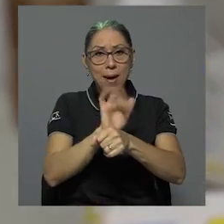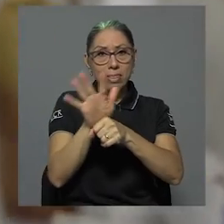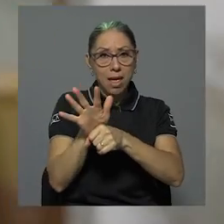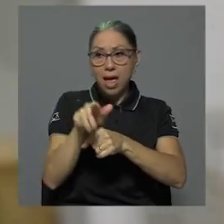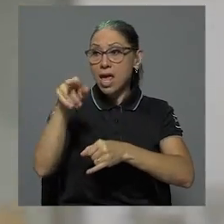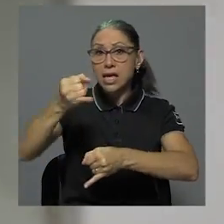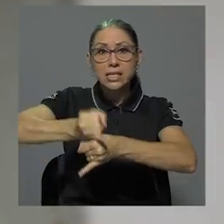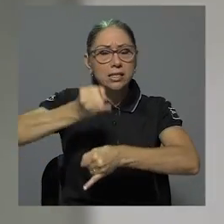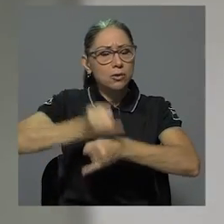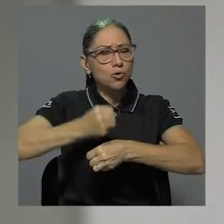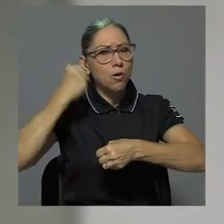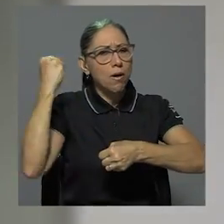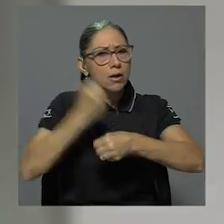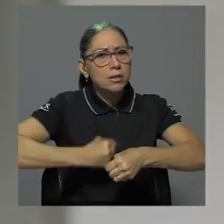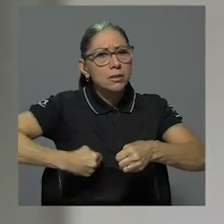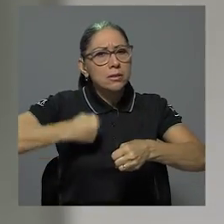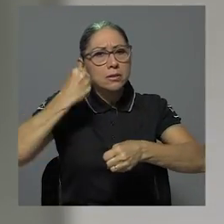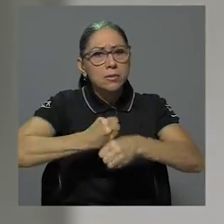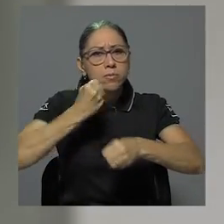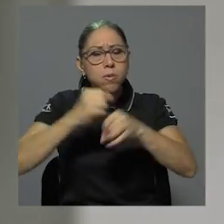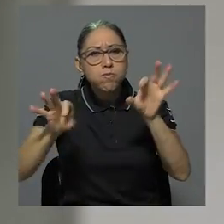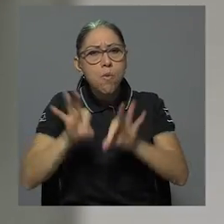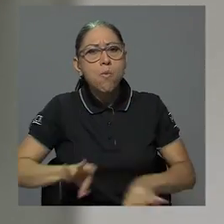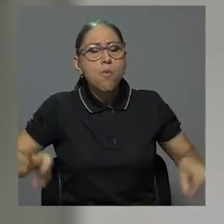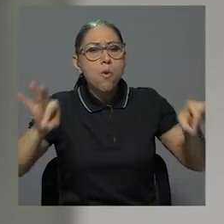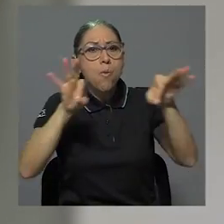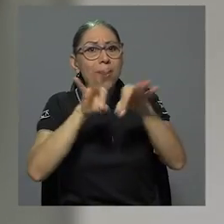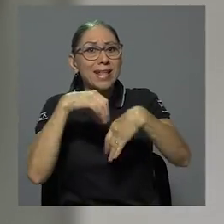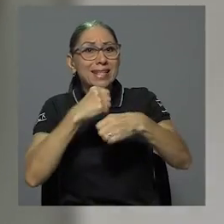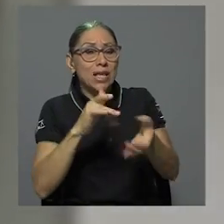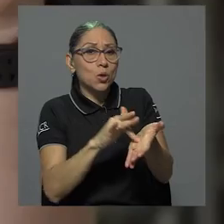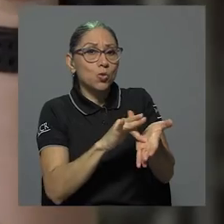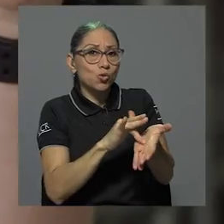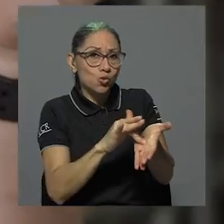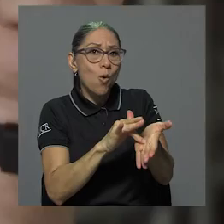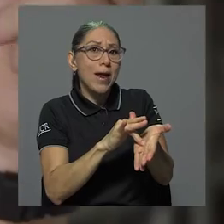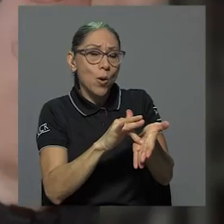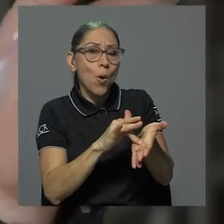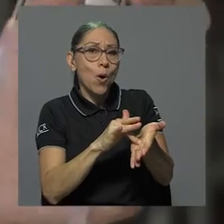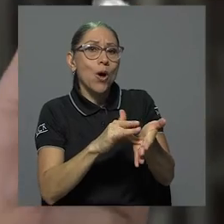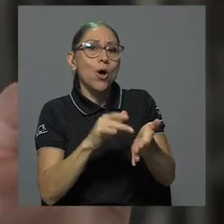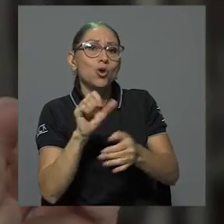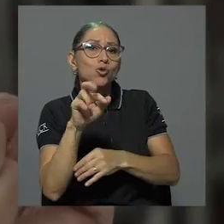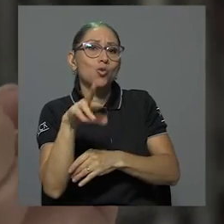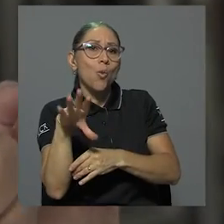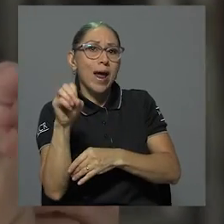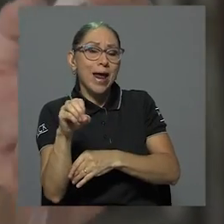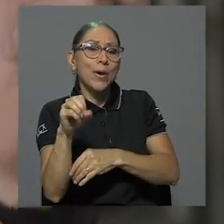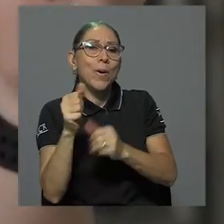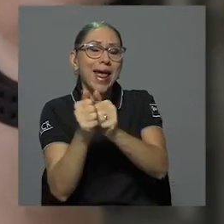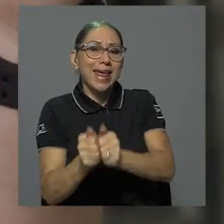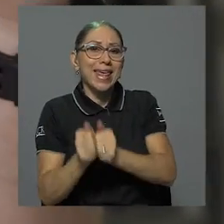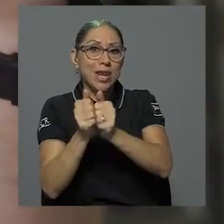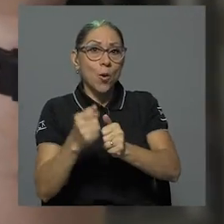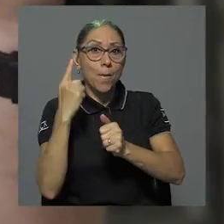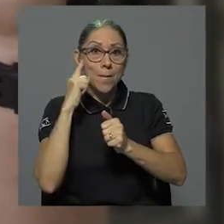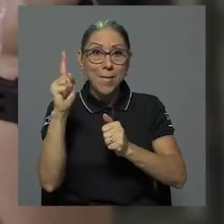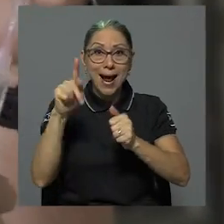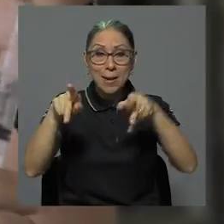ha cumplido una labor muy importante en la producción de suero equino para tratar a pacientes con coronavirus.